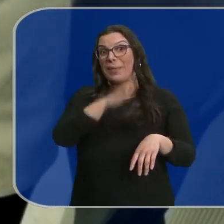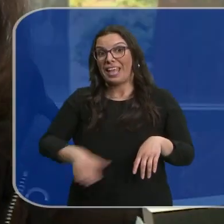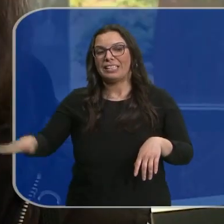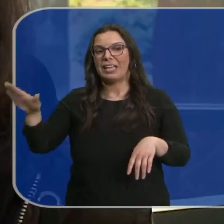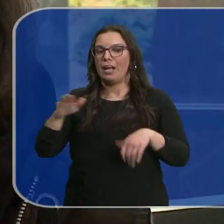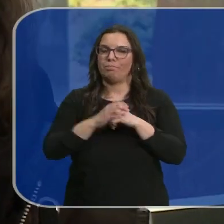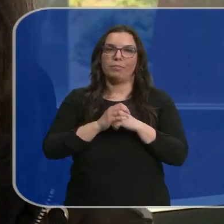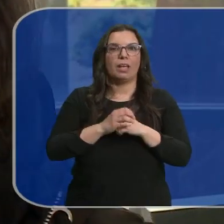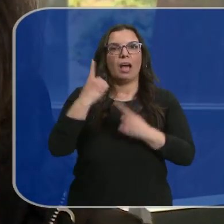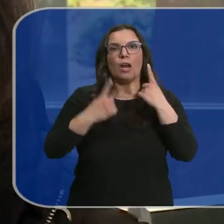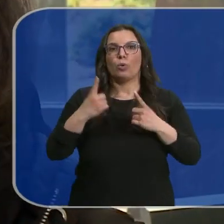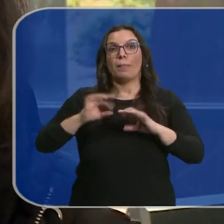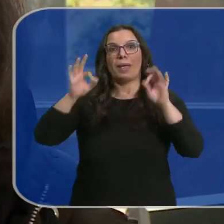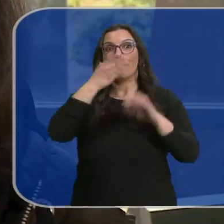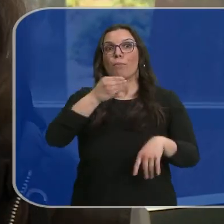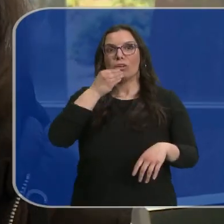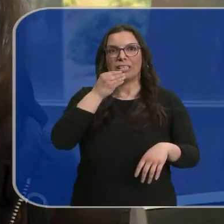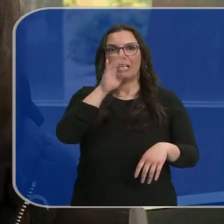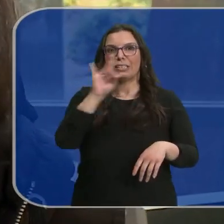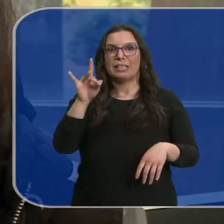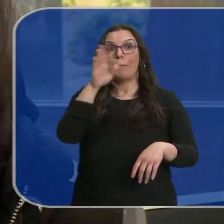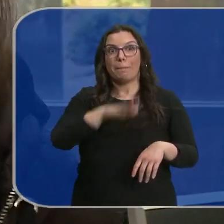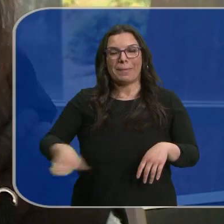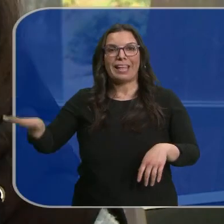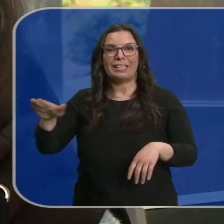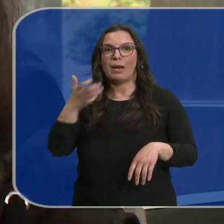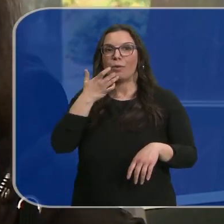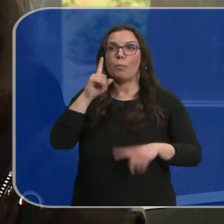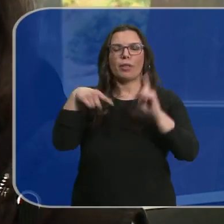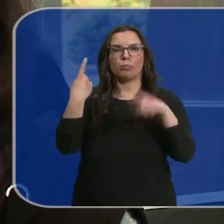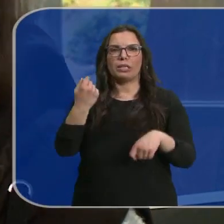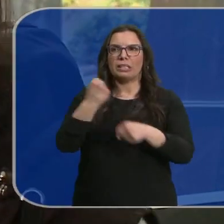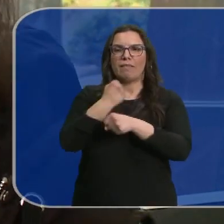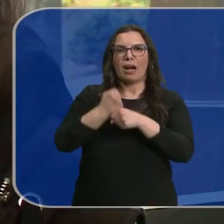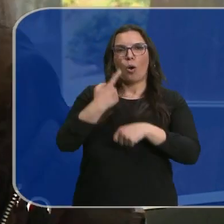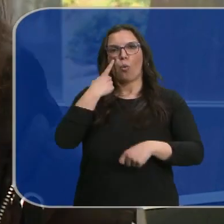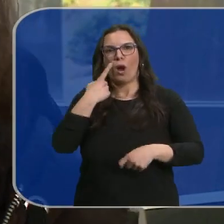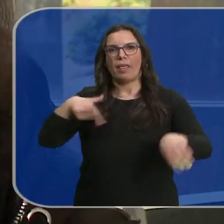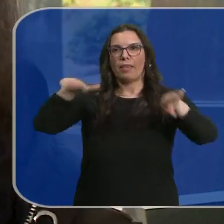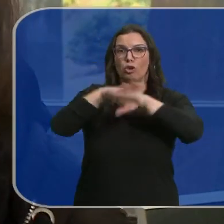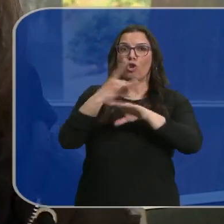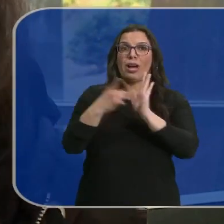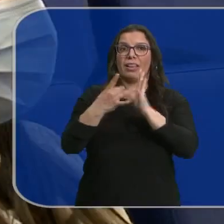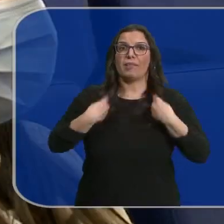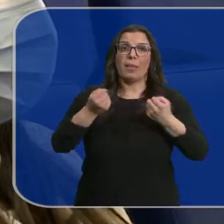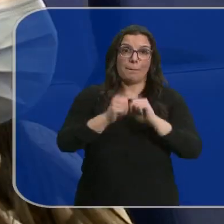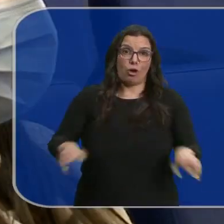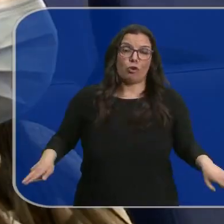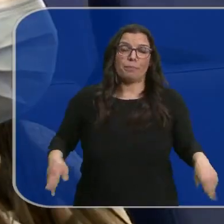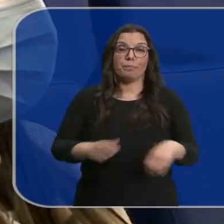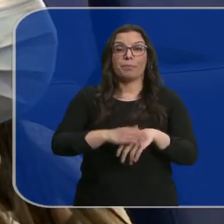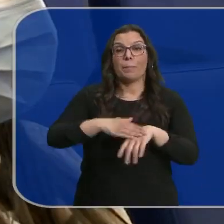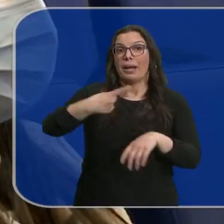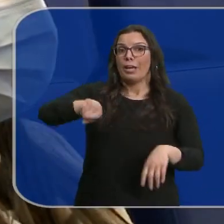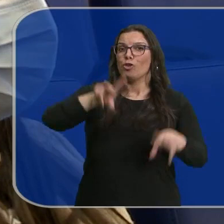resta. Especialidades que son bonitas, pero luego la gente no las quiere por las guardias o la calidad de vida, que es peor, claro. Para